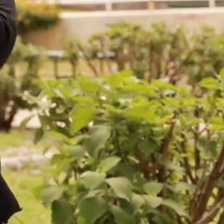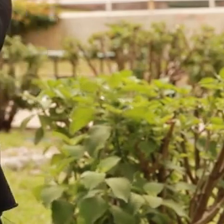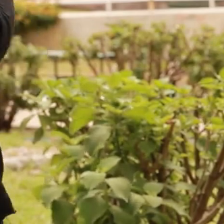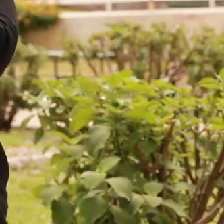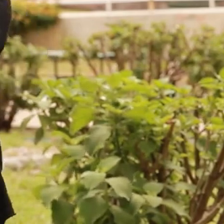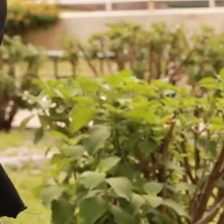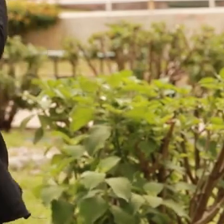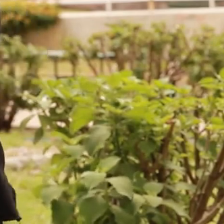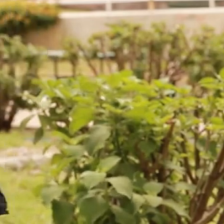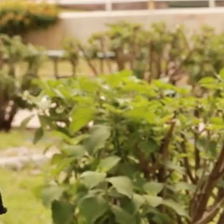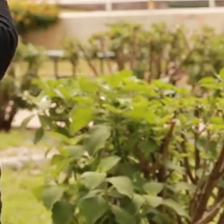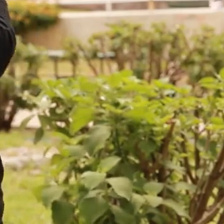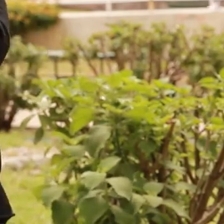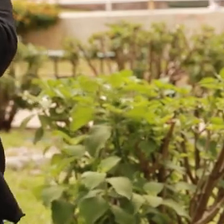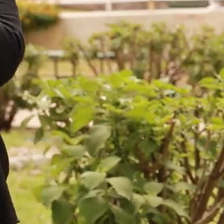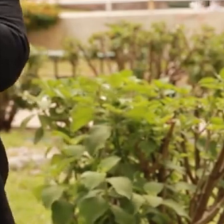papel.